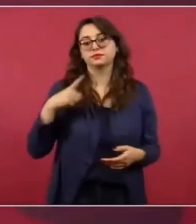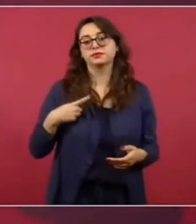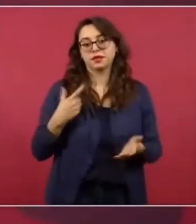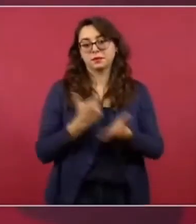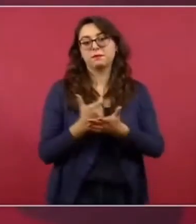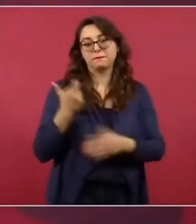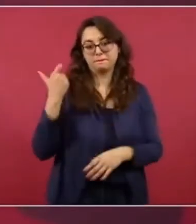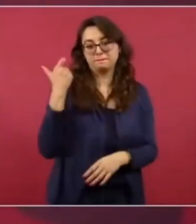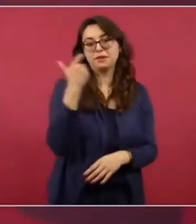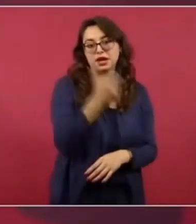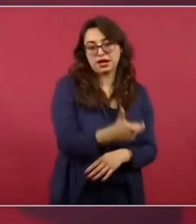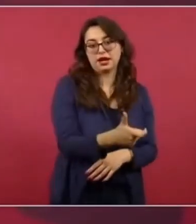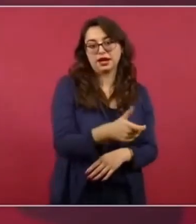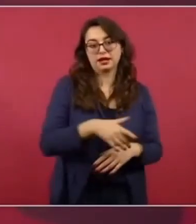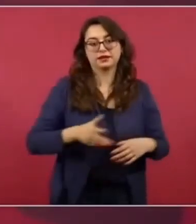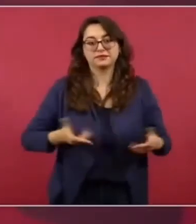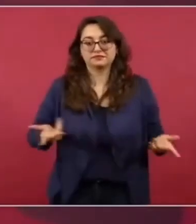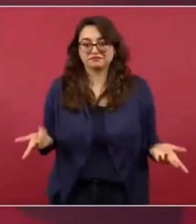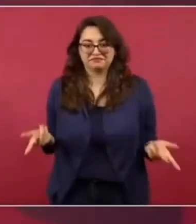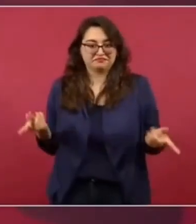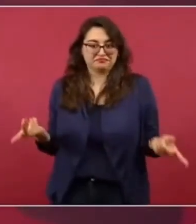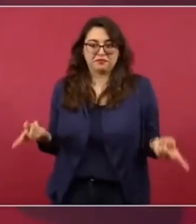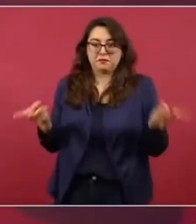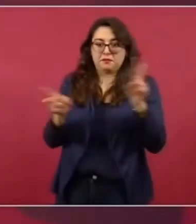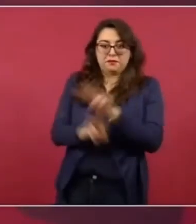concesión es de Grupo México.